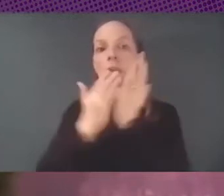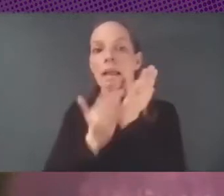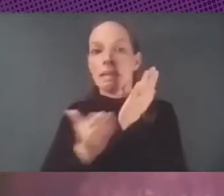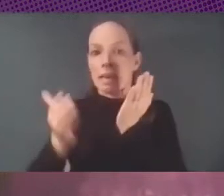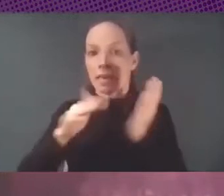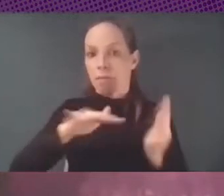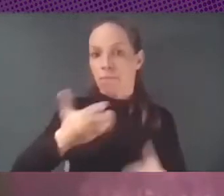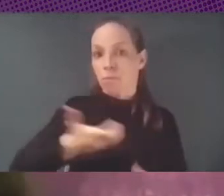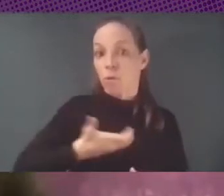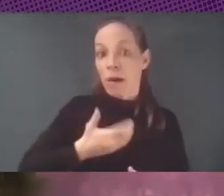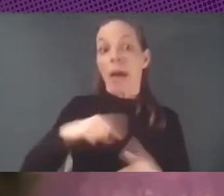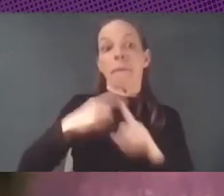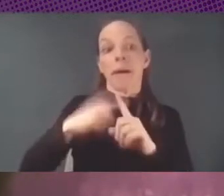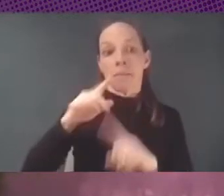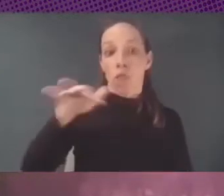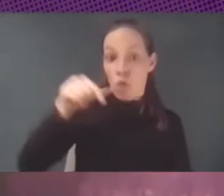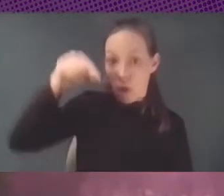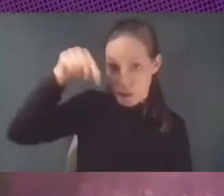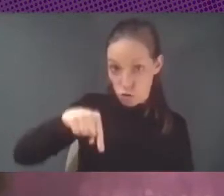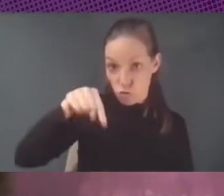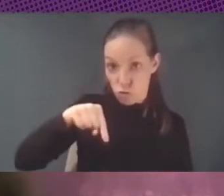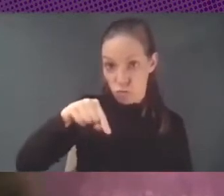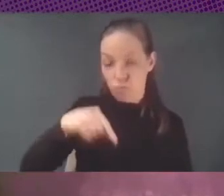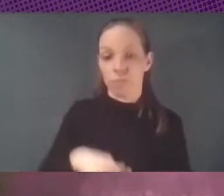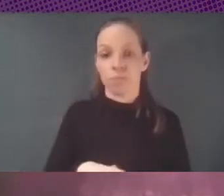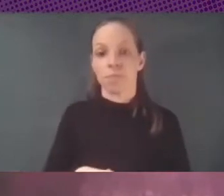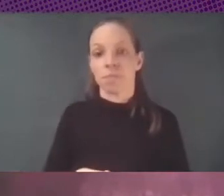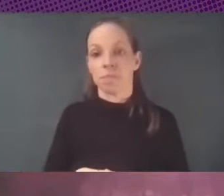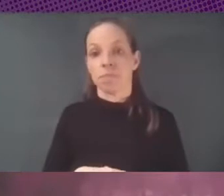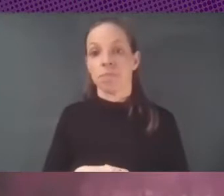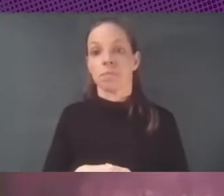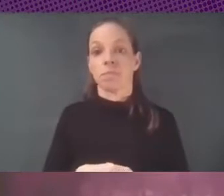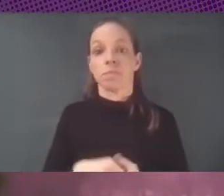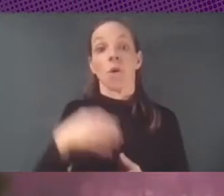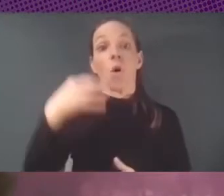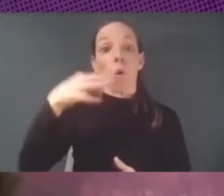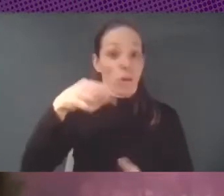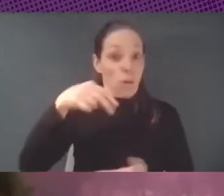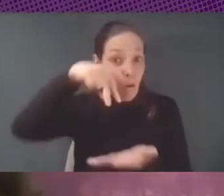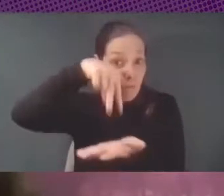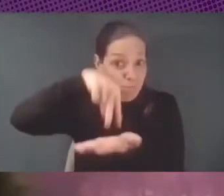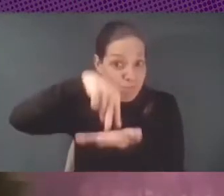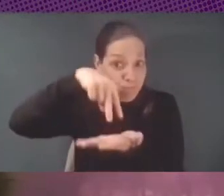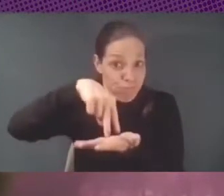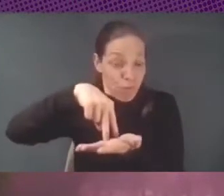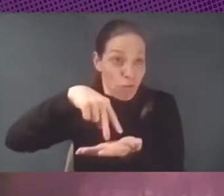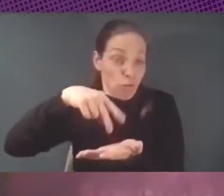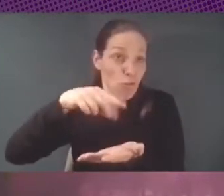además desde el sur. El único componente del sur que no es tal es del sur de España, que es Javi.